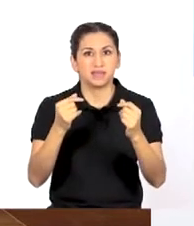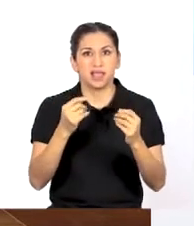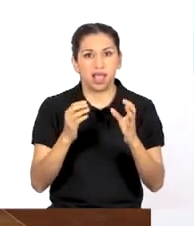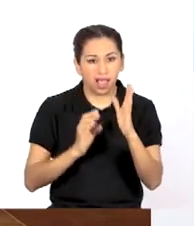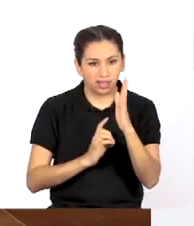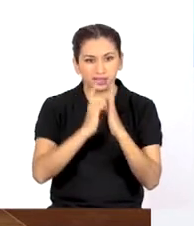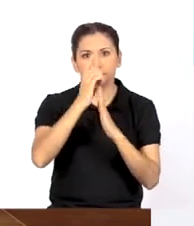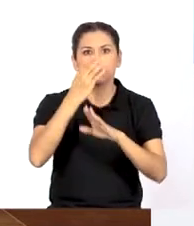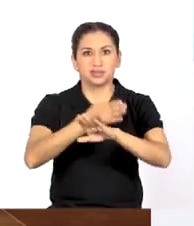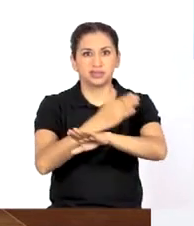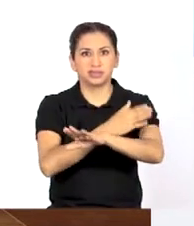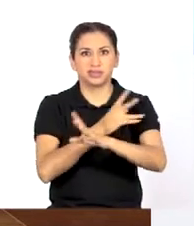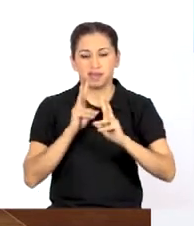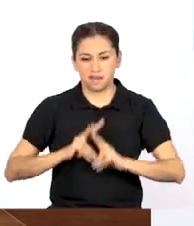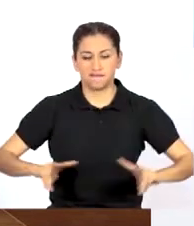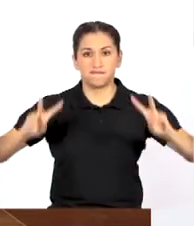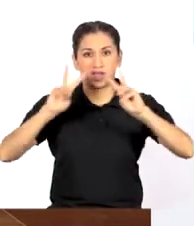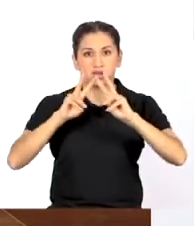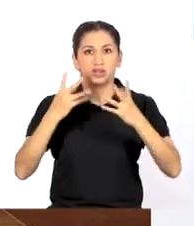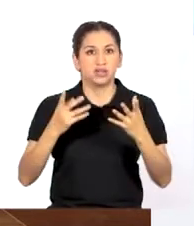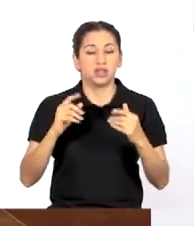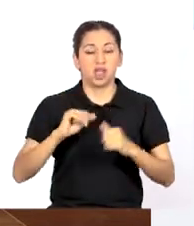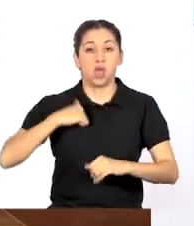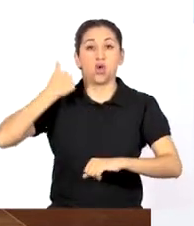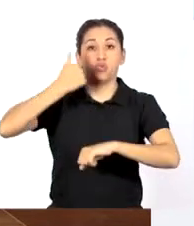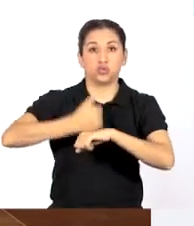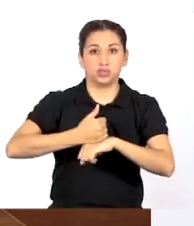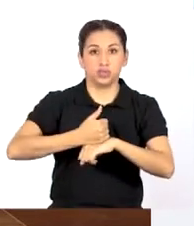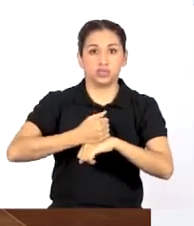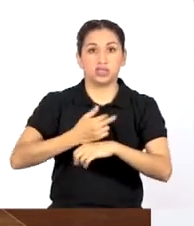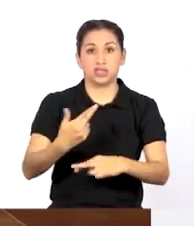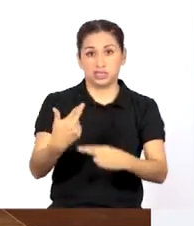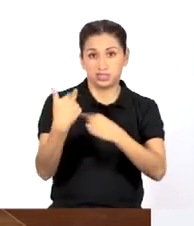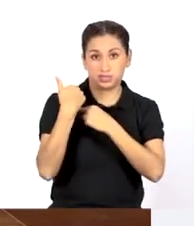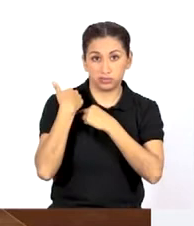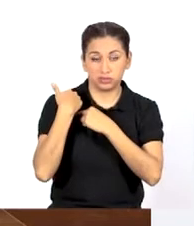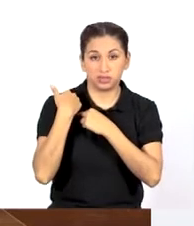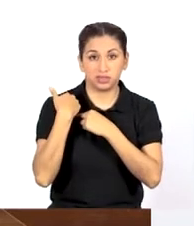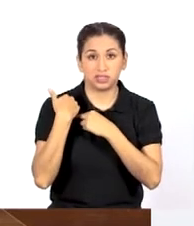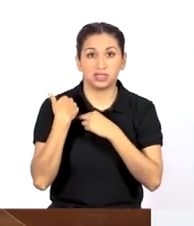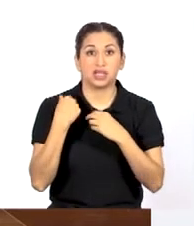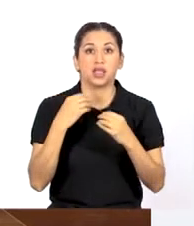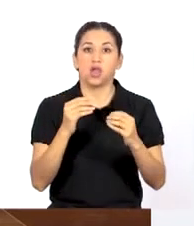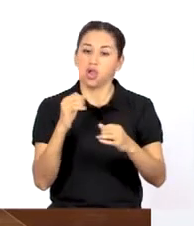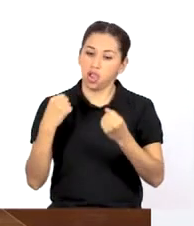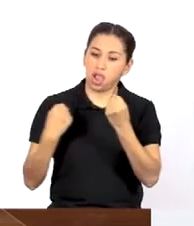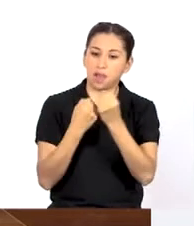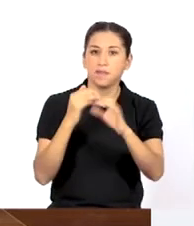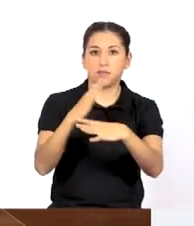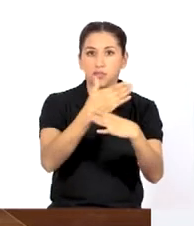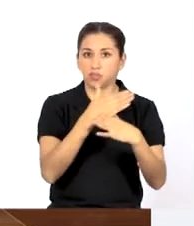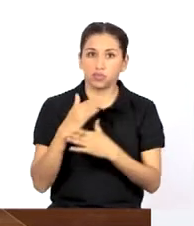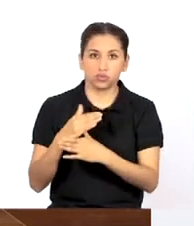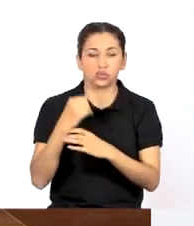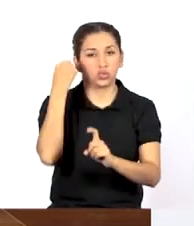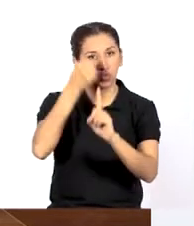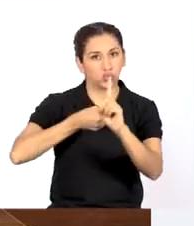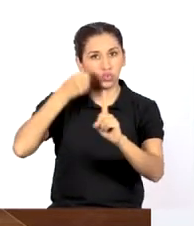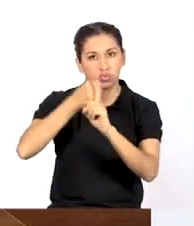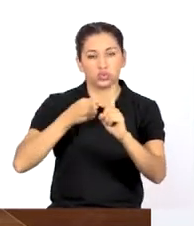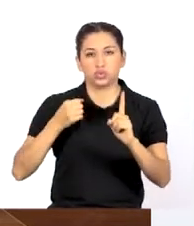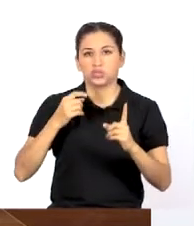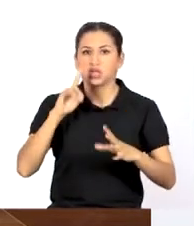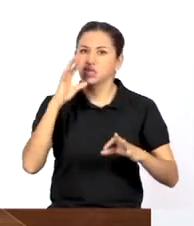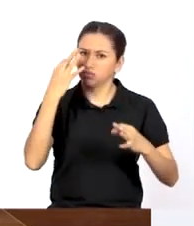valores personales y sociales, tales como la autonomía, la responsabilidad, la cooperación y la